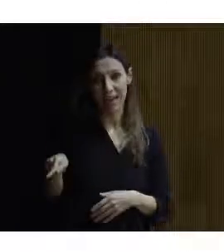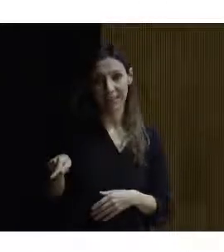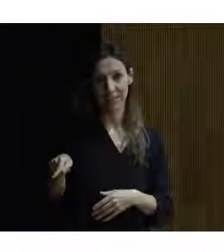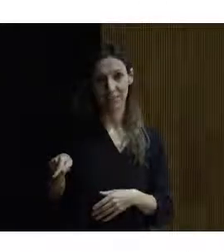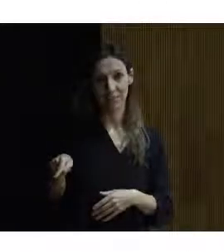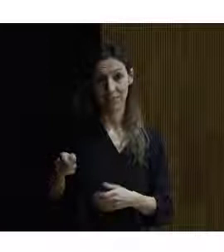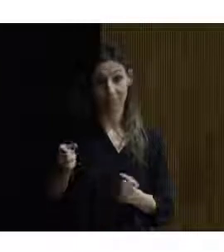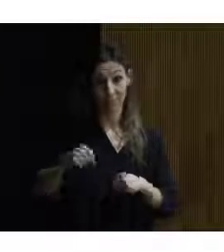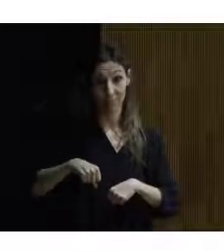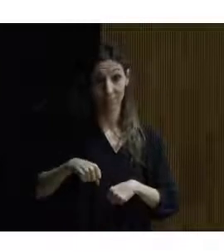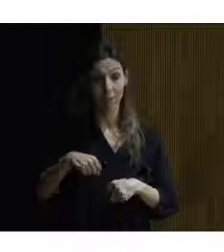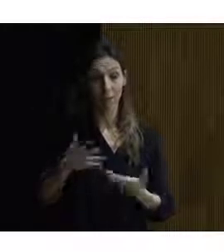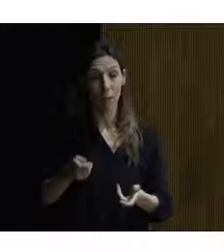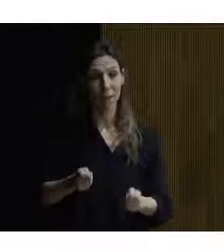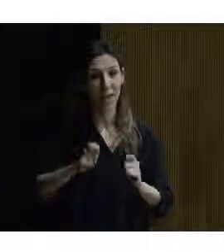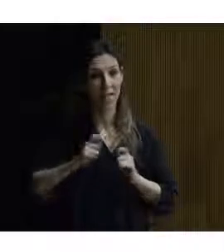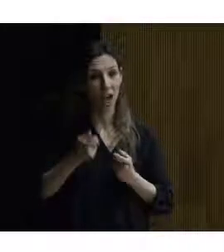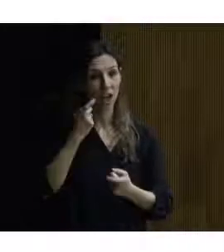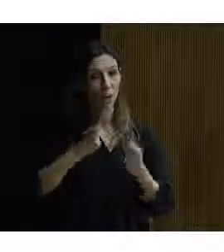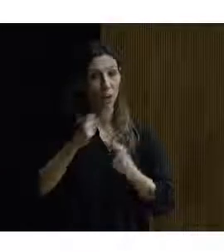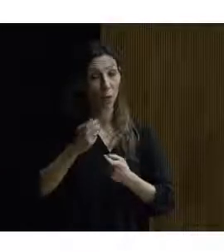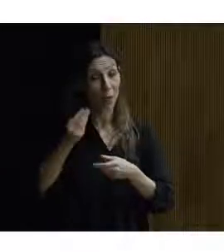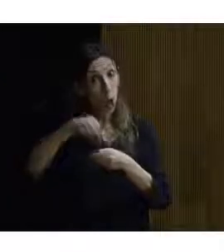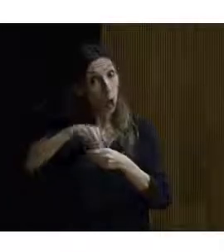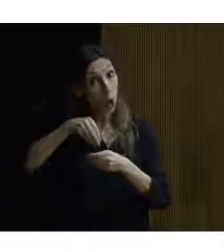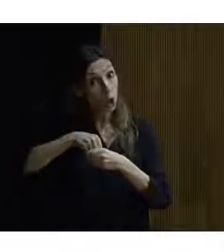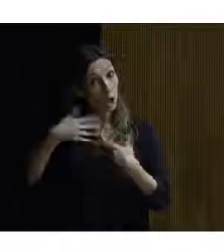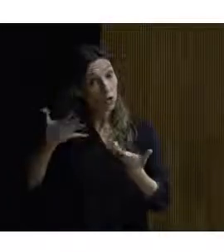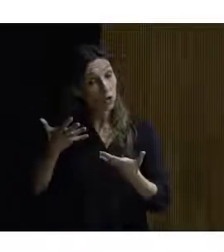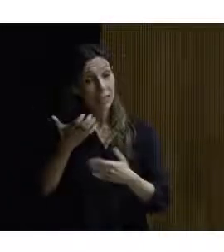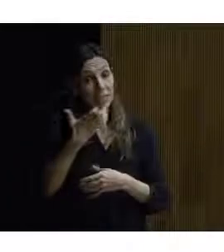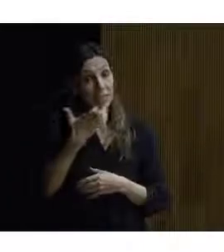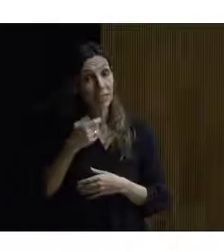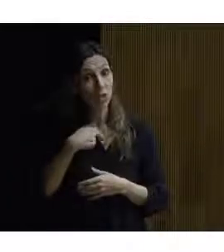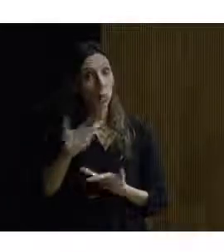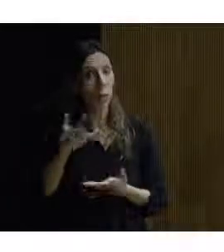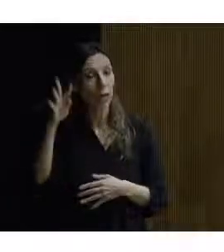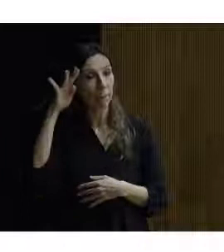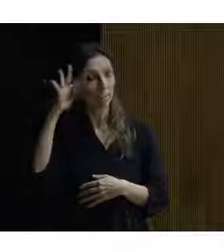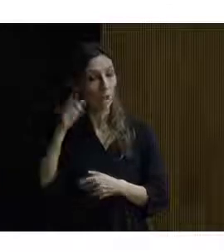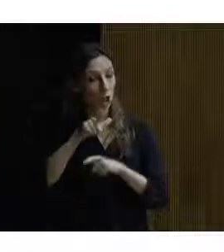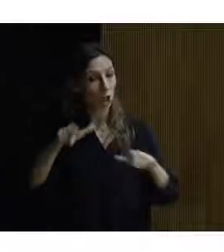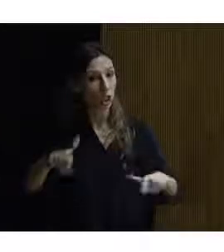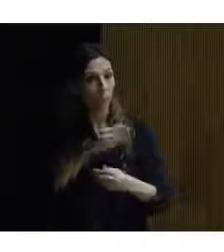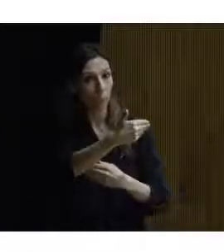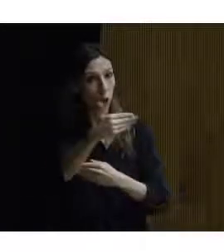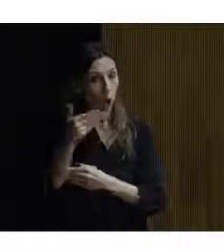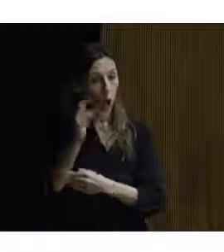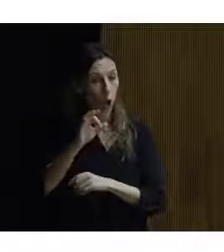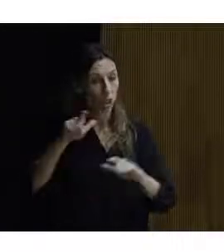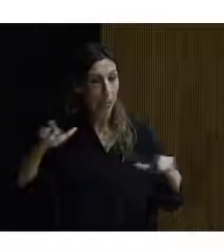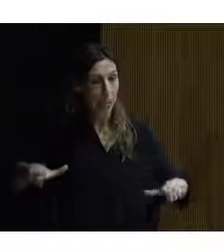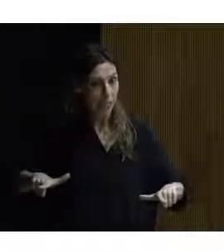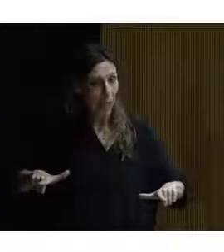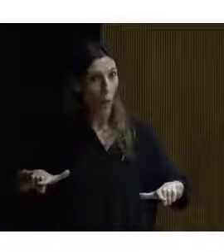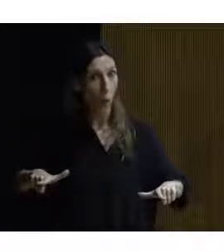entonces me daría la información de ese contenido si yo estuviera pues en una sala de exposiciones o el salón de actos me diría que estoy en